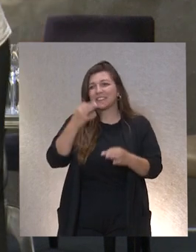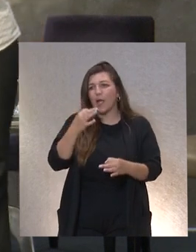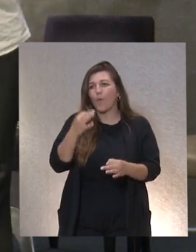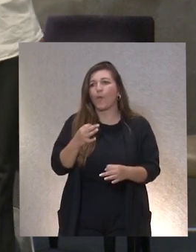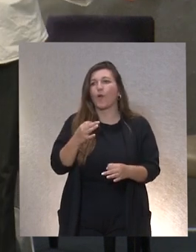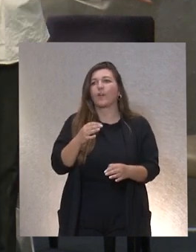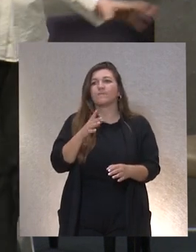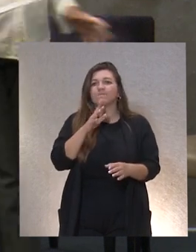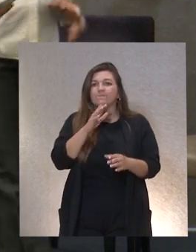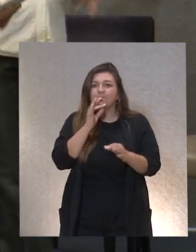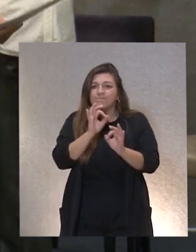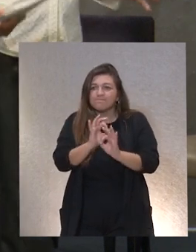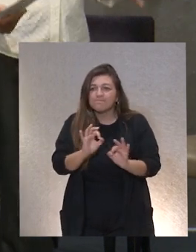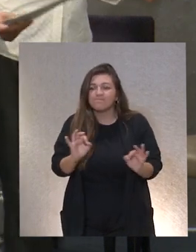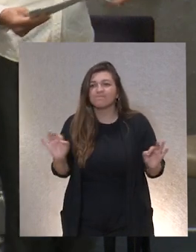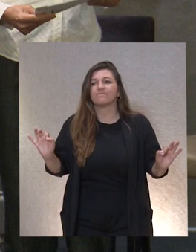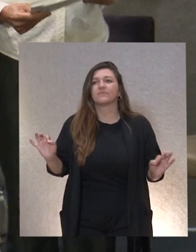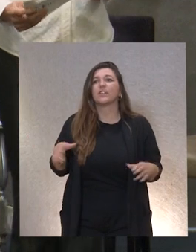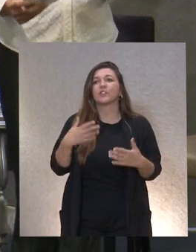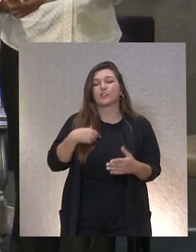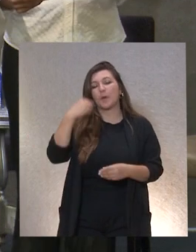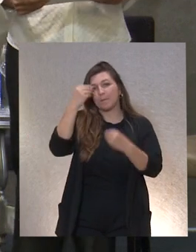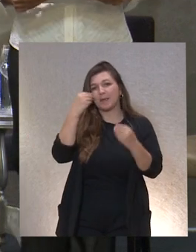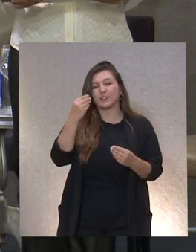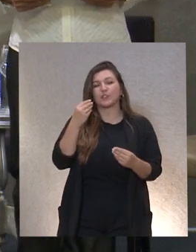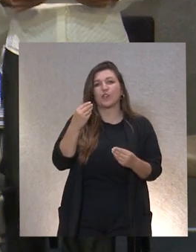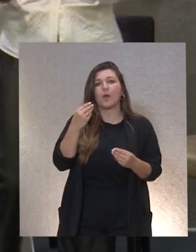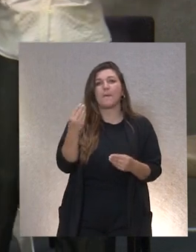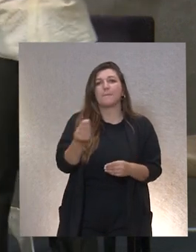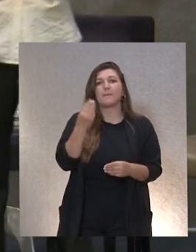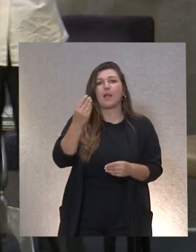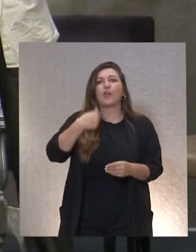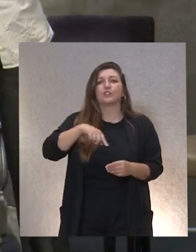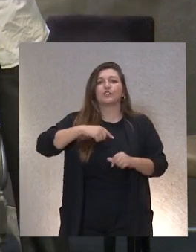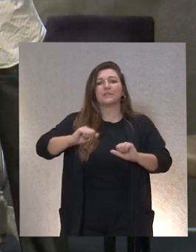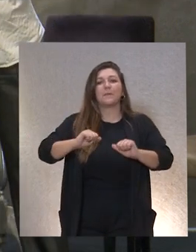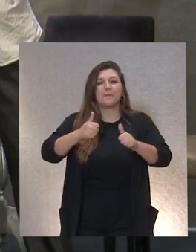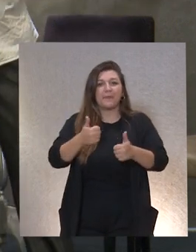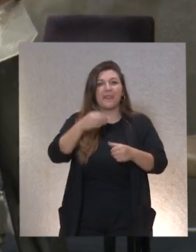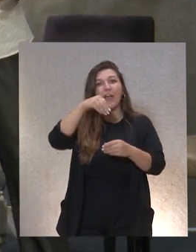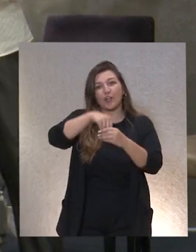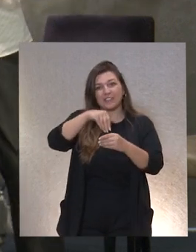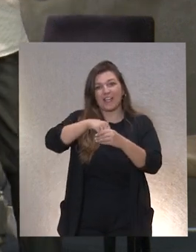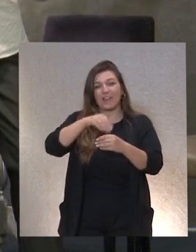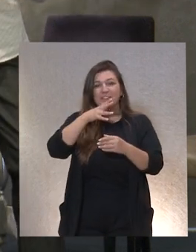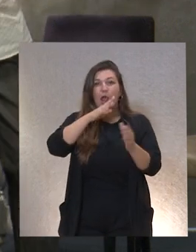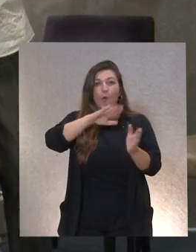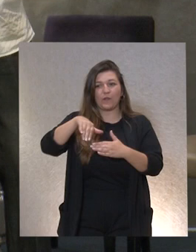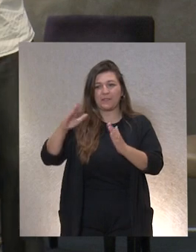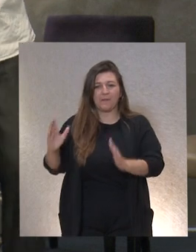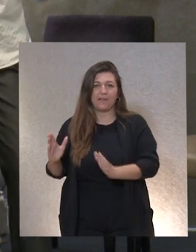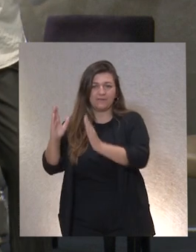prudencia. Así que yo creo que lo mejor es que vayamos planteándonos los contenidos de este último tramo.